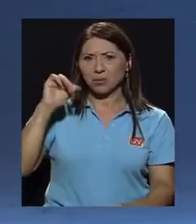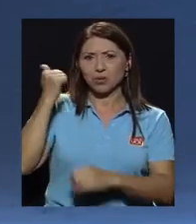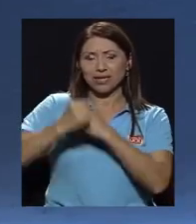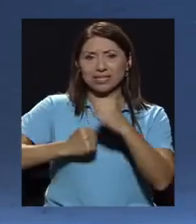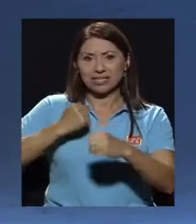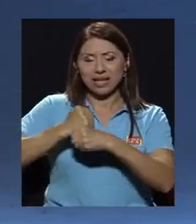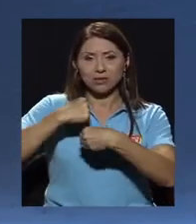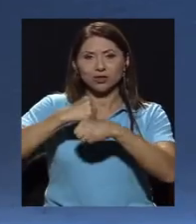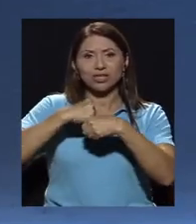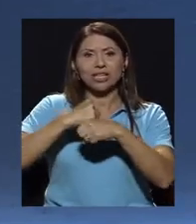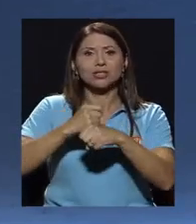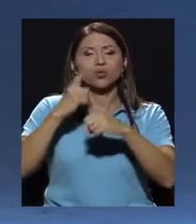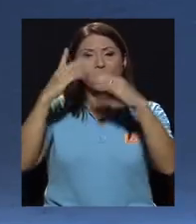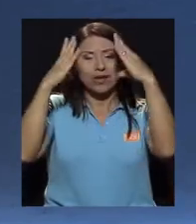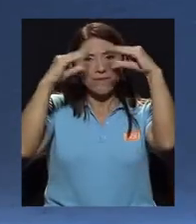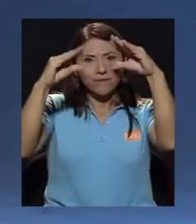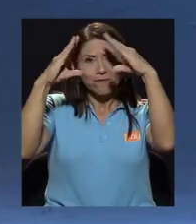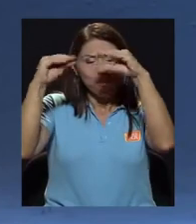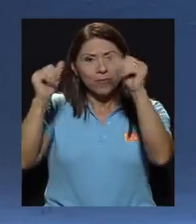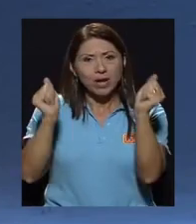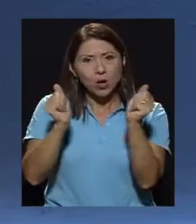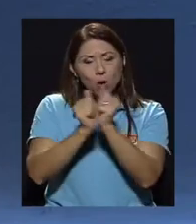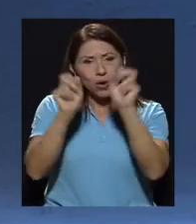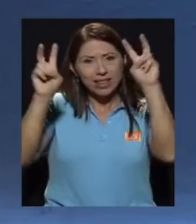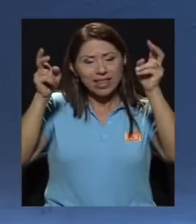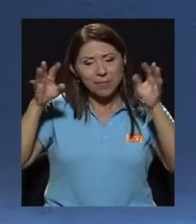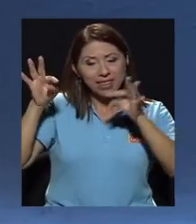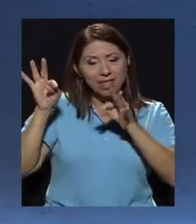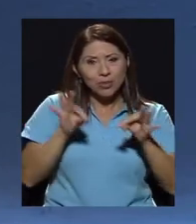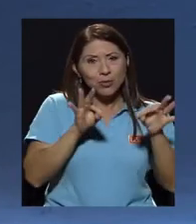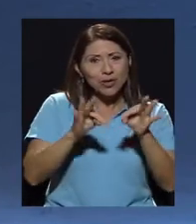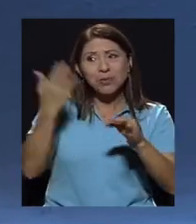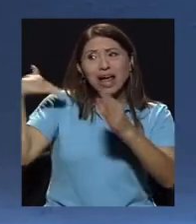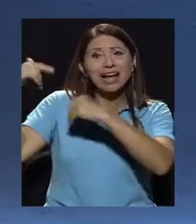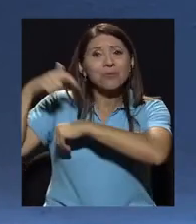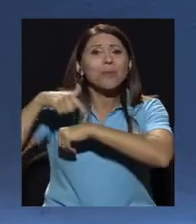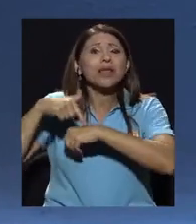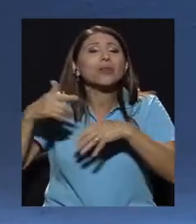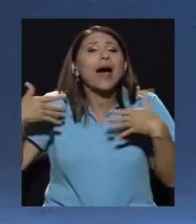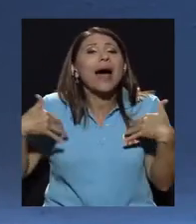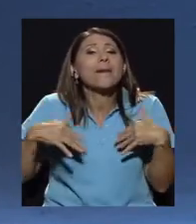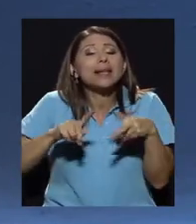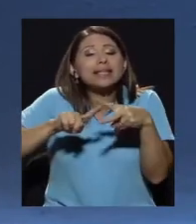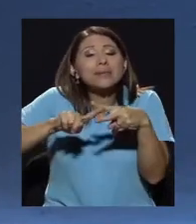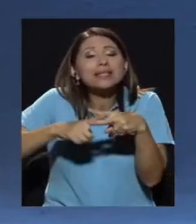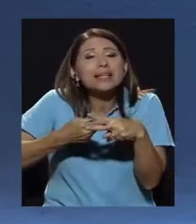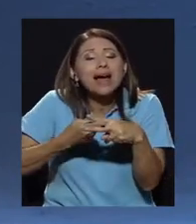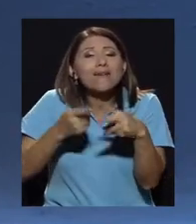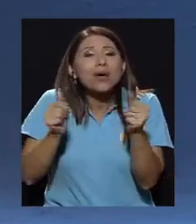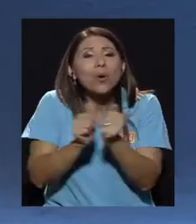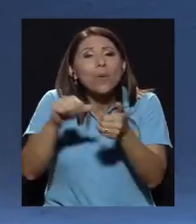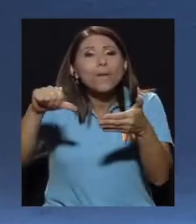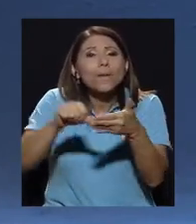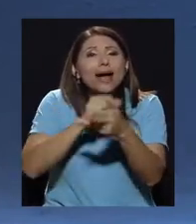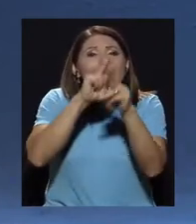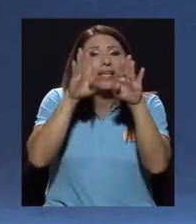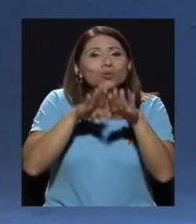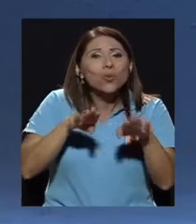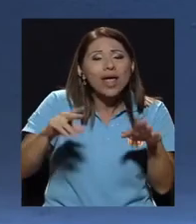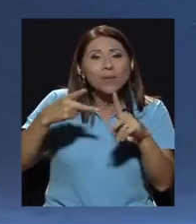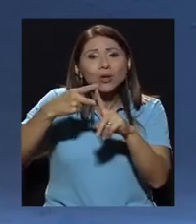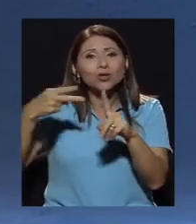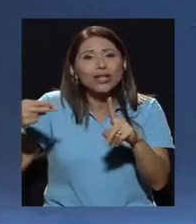realizó uno de esos informes abordando el tema de turismo cuando apenas los hoteles estaban teniendo páginas web, de que apenas eran unos